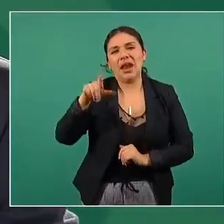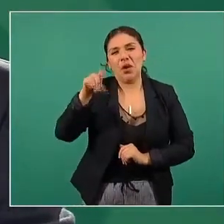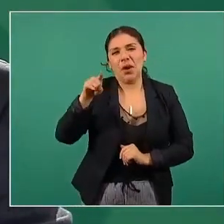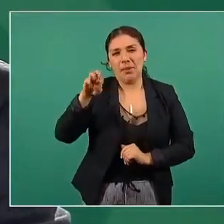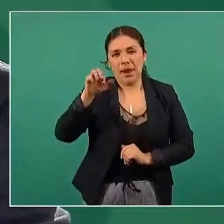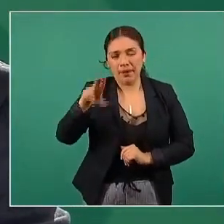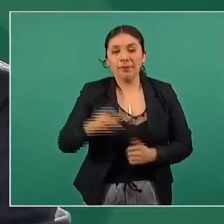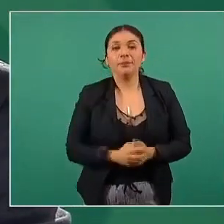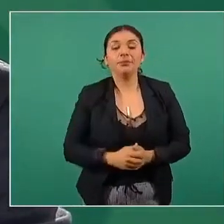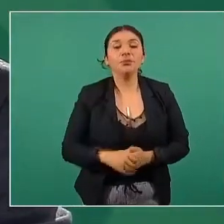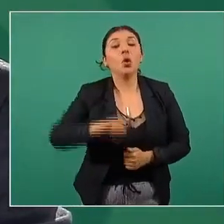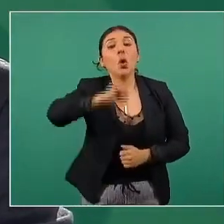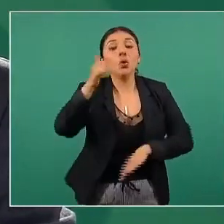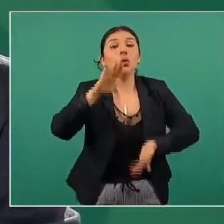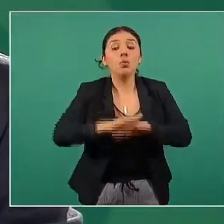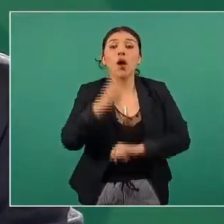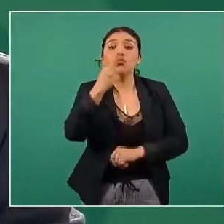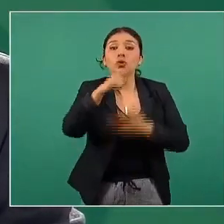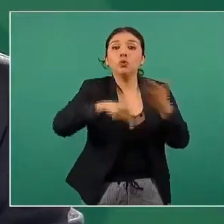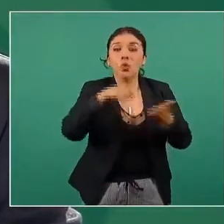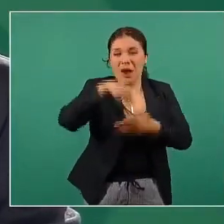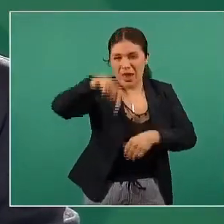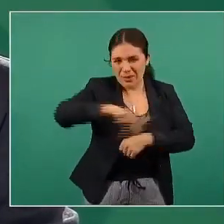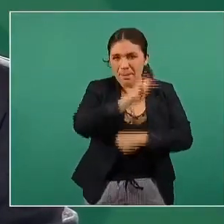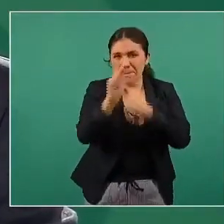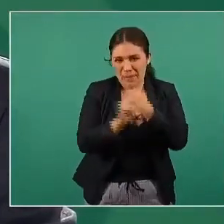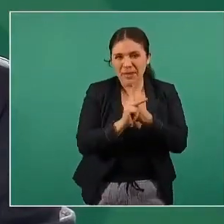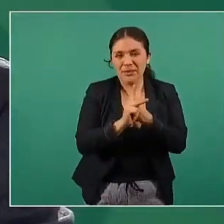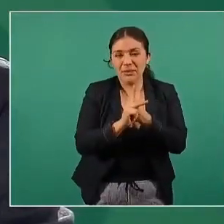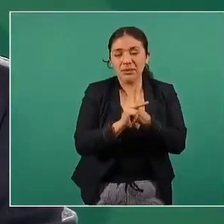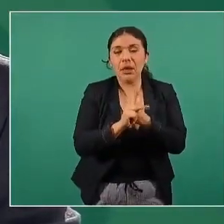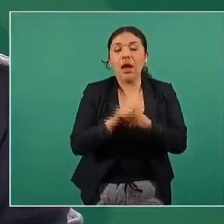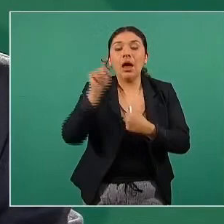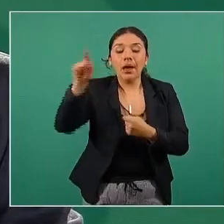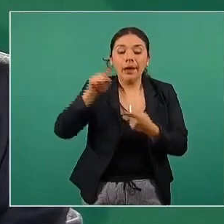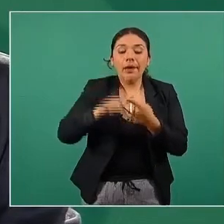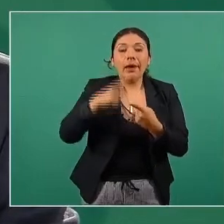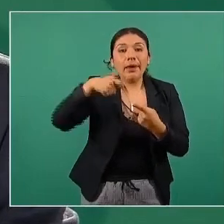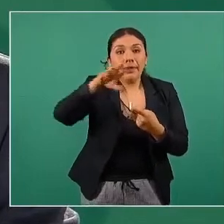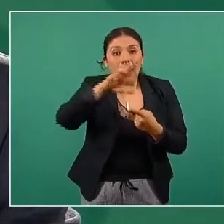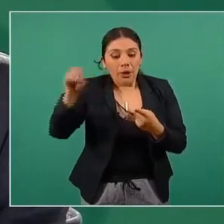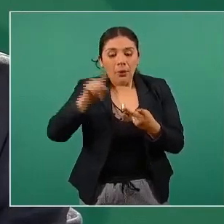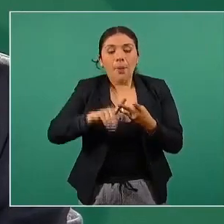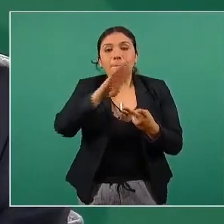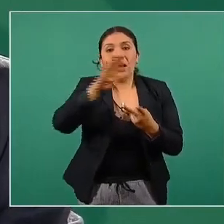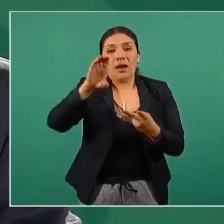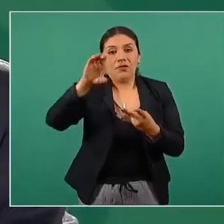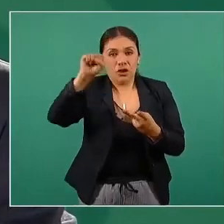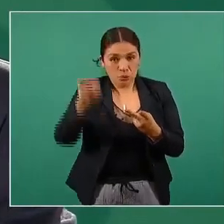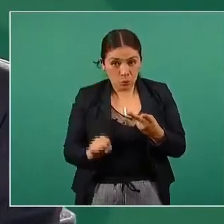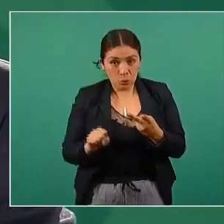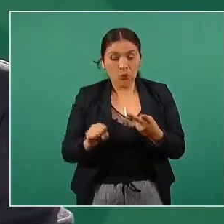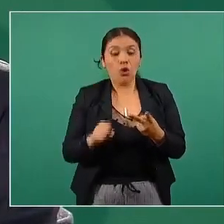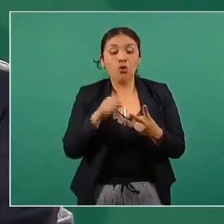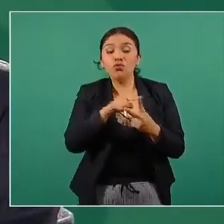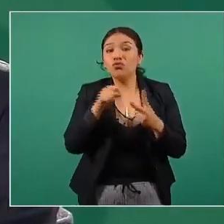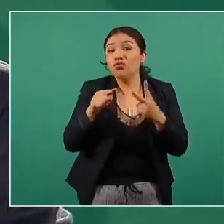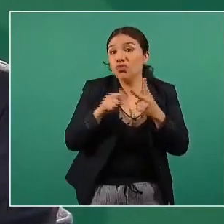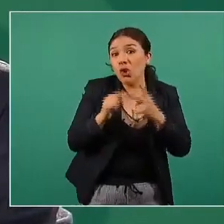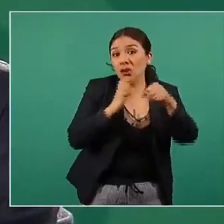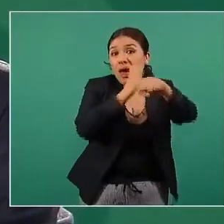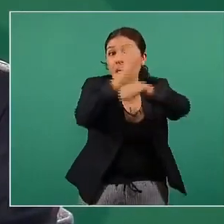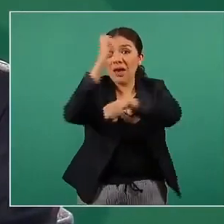Tenemos otros dos sitios del país, en este momento Quintana Roo y Baja California Sur, que son las dos